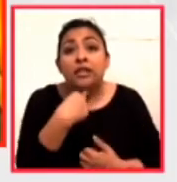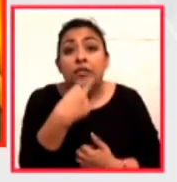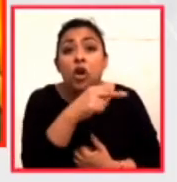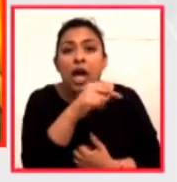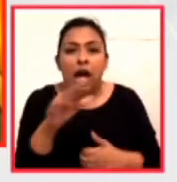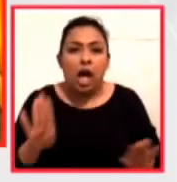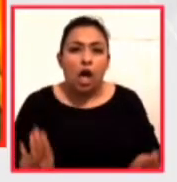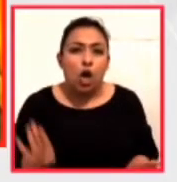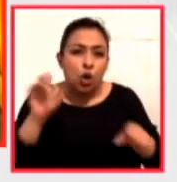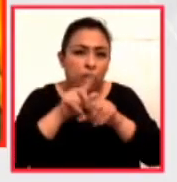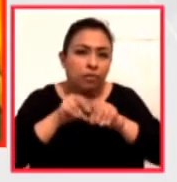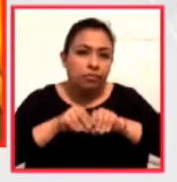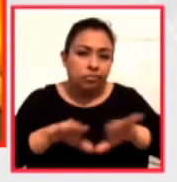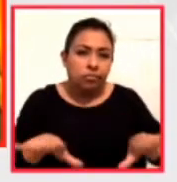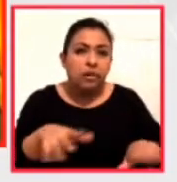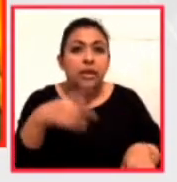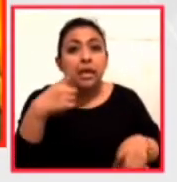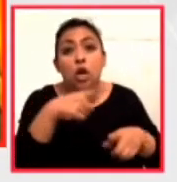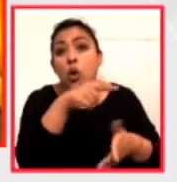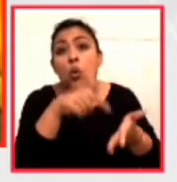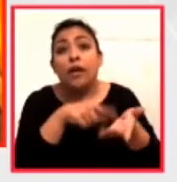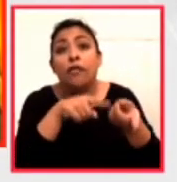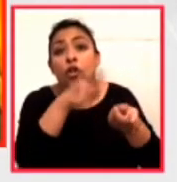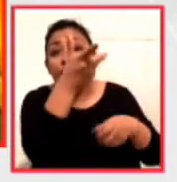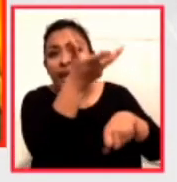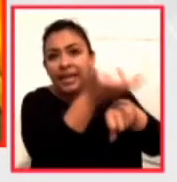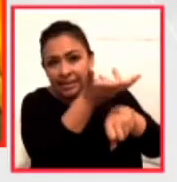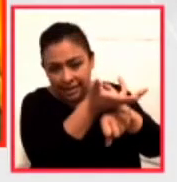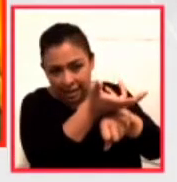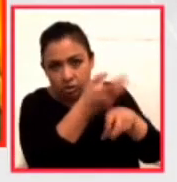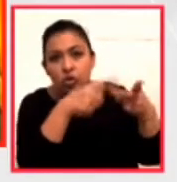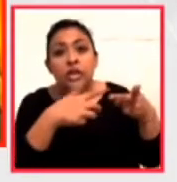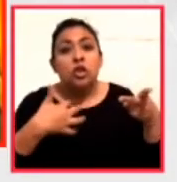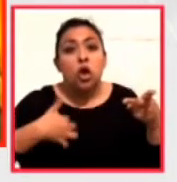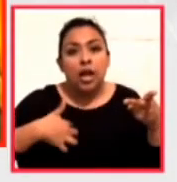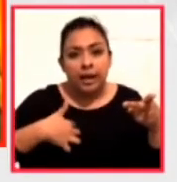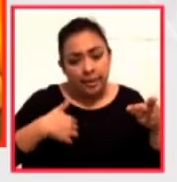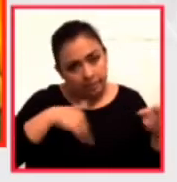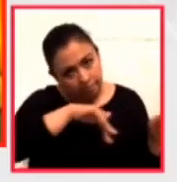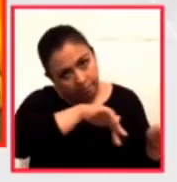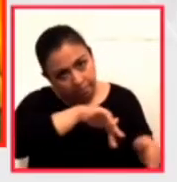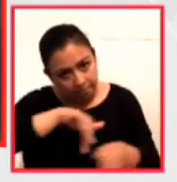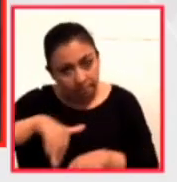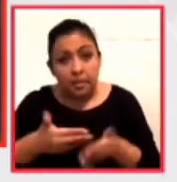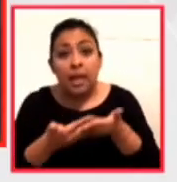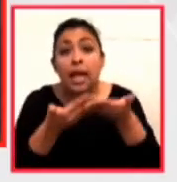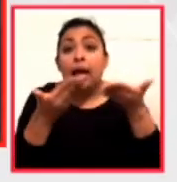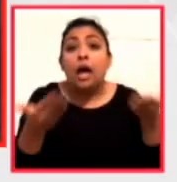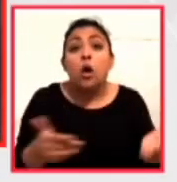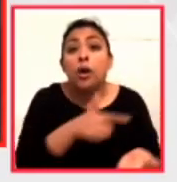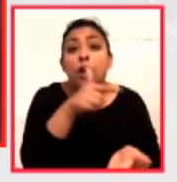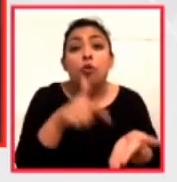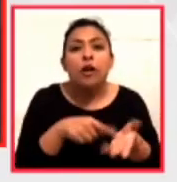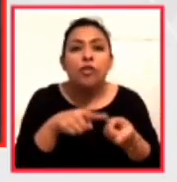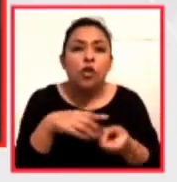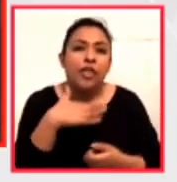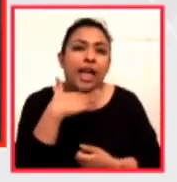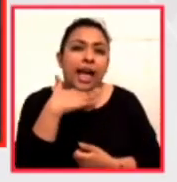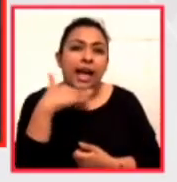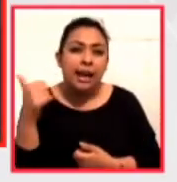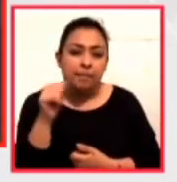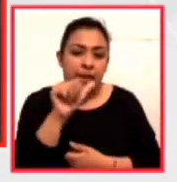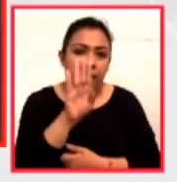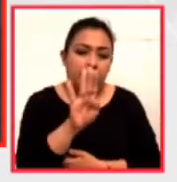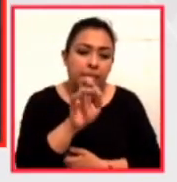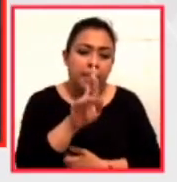cultural de manera particular en Estados Unidos y Canadá. Y ahora nos vamos a Alemania, a Berlín, pero para